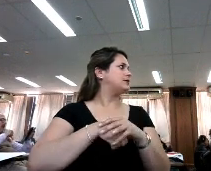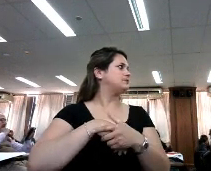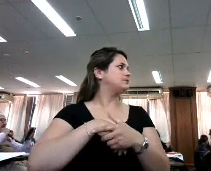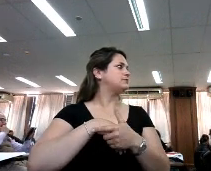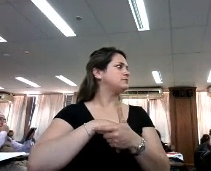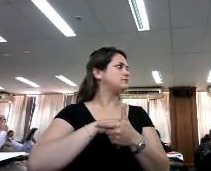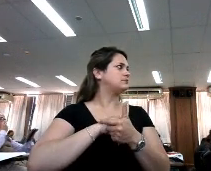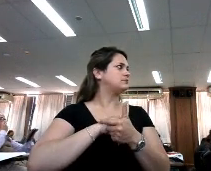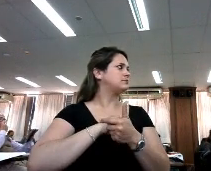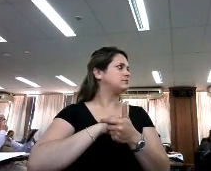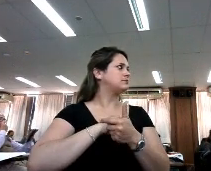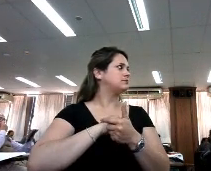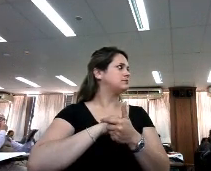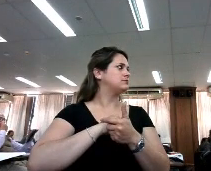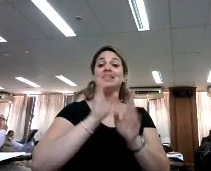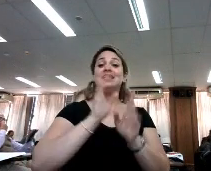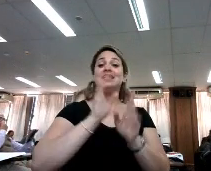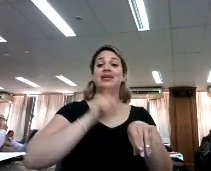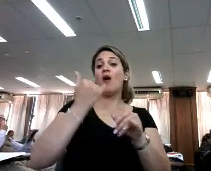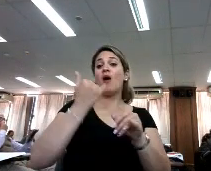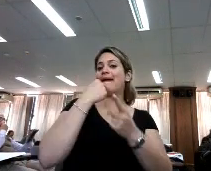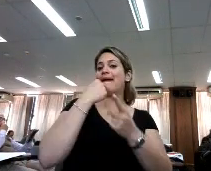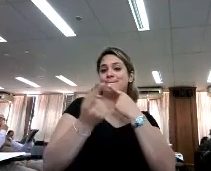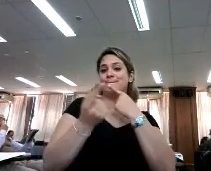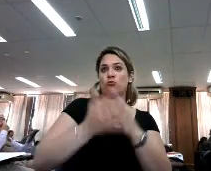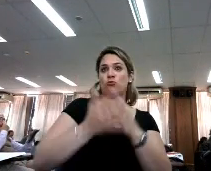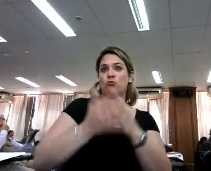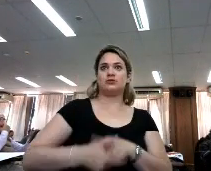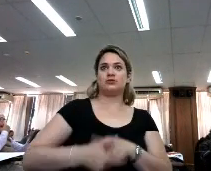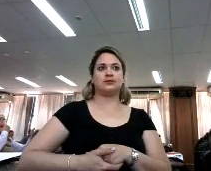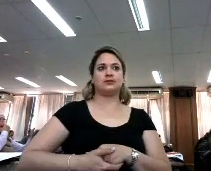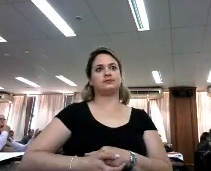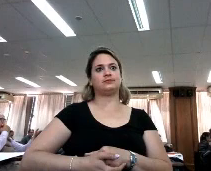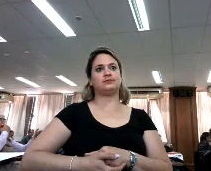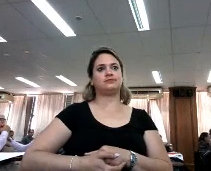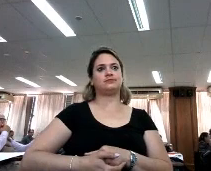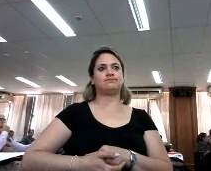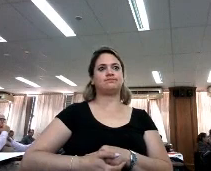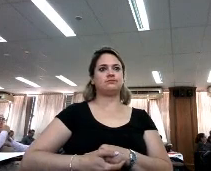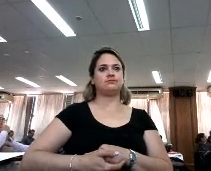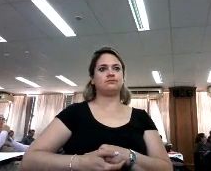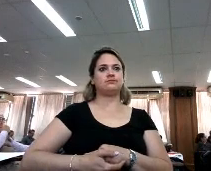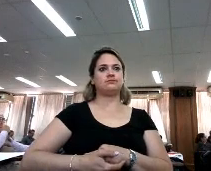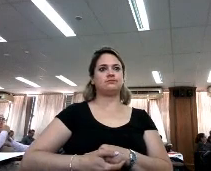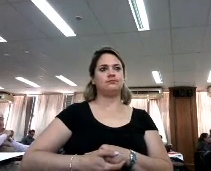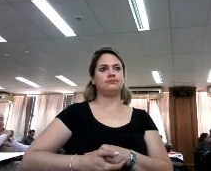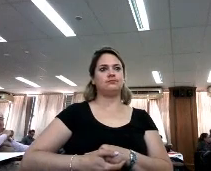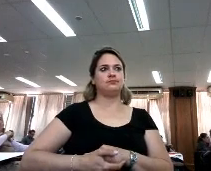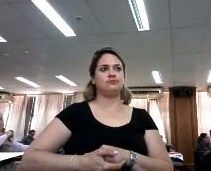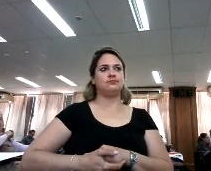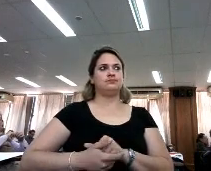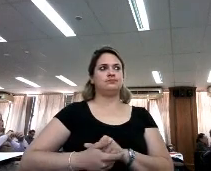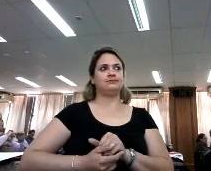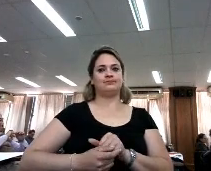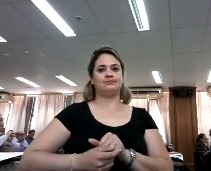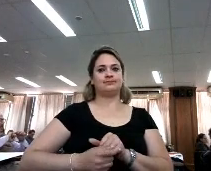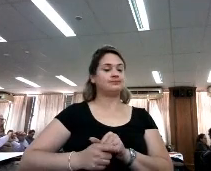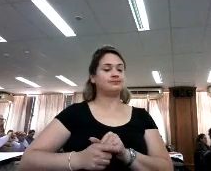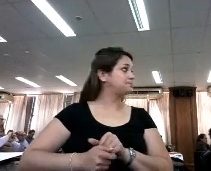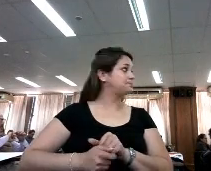Tenemos tiempo para preguntas, así que... Preguntas. Creo que no quedó claro. Preguntas. Springer.